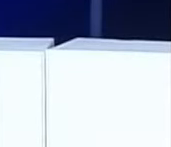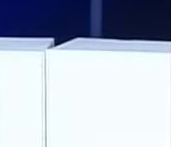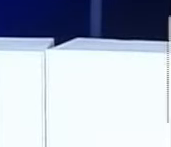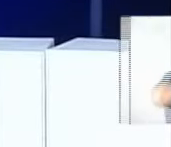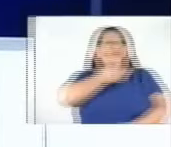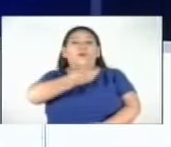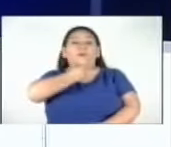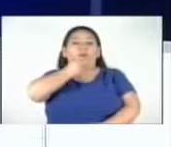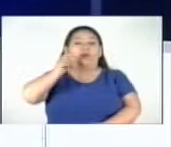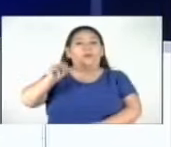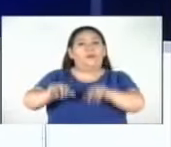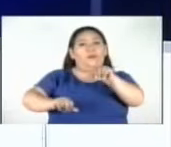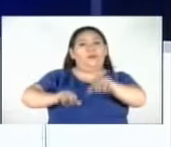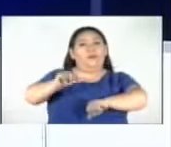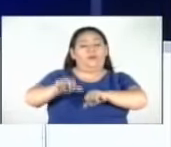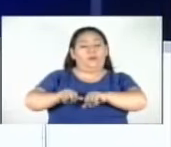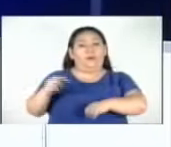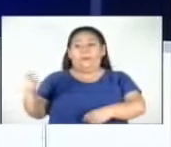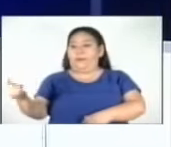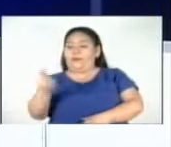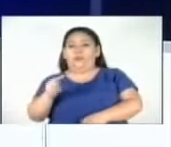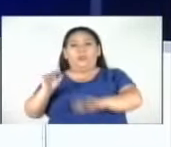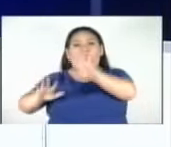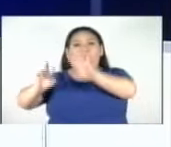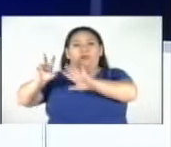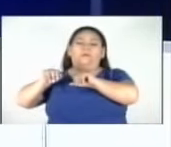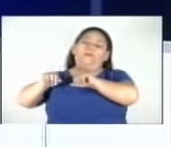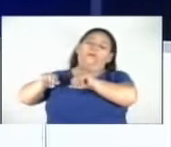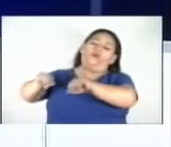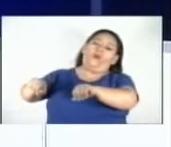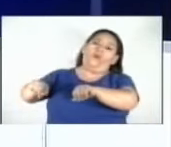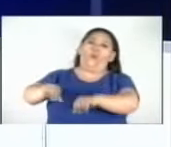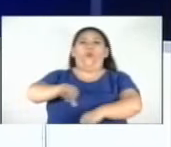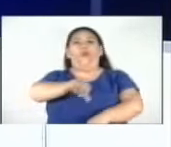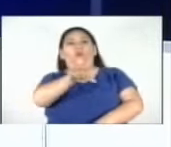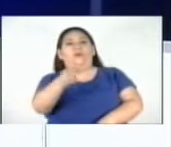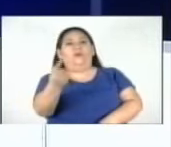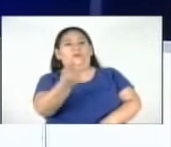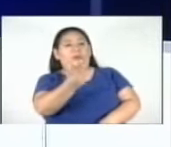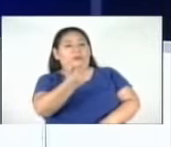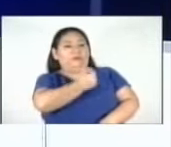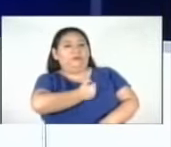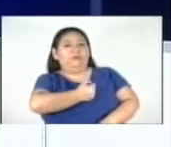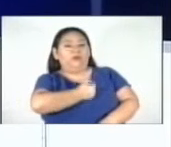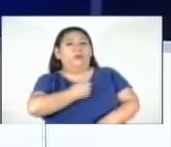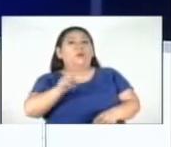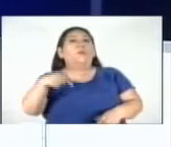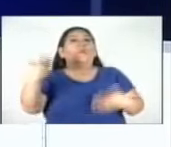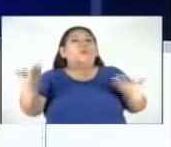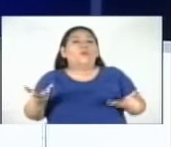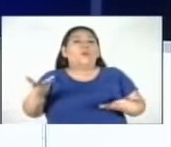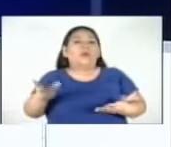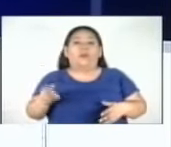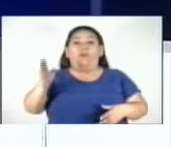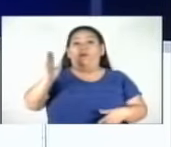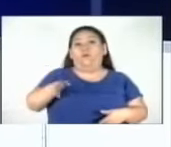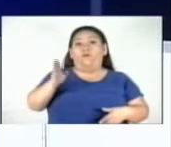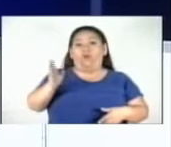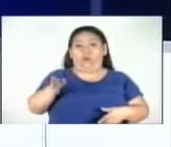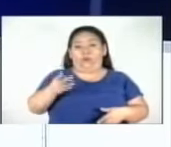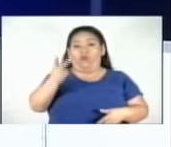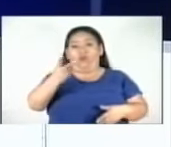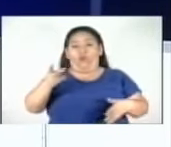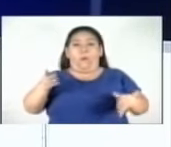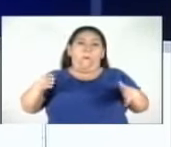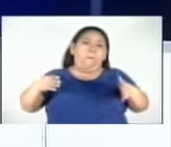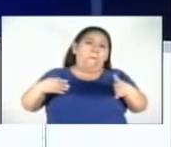Actualizamos información internacional. Al menos 17 personas murieron y varias más resultaron heridas este miércoles al chocar dos autobuses en